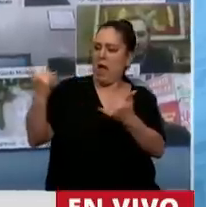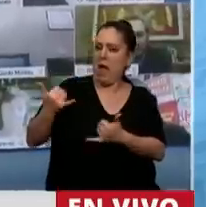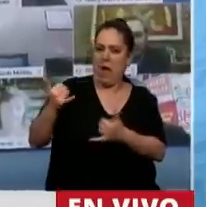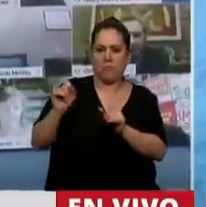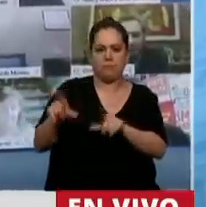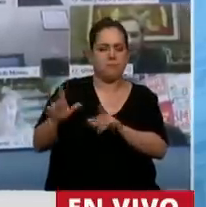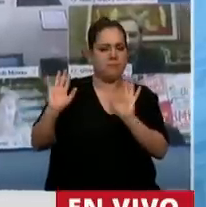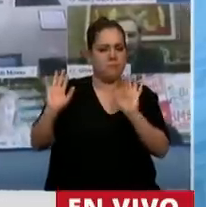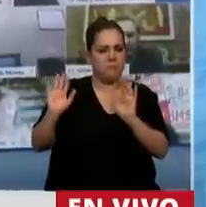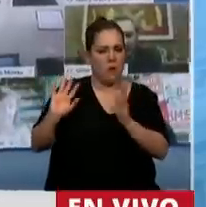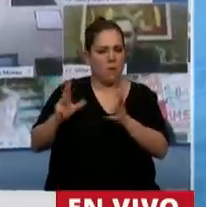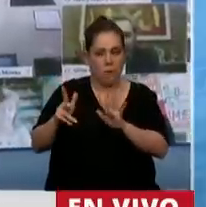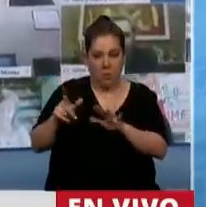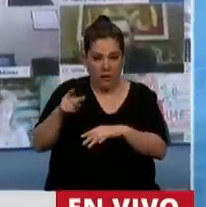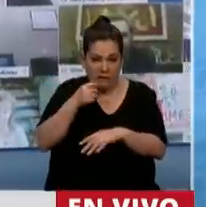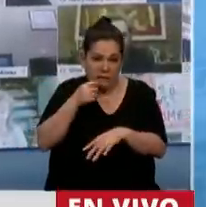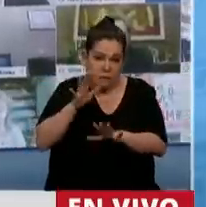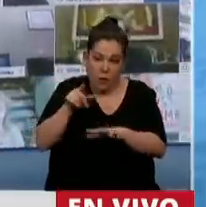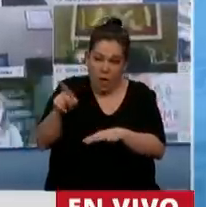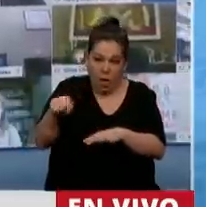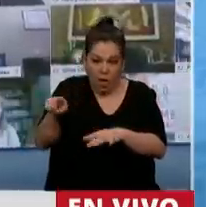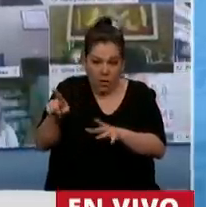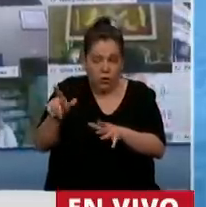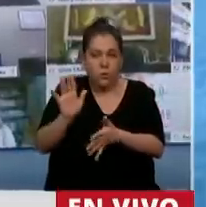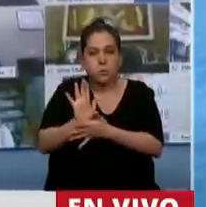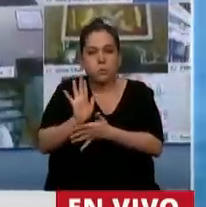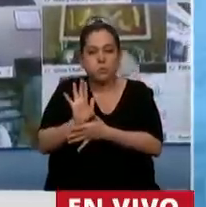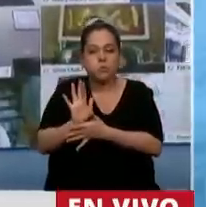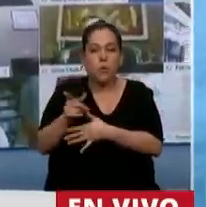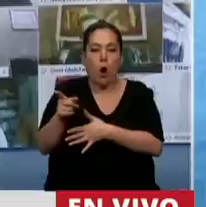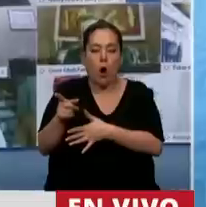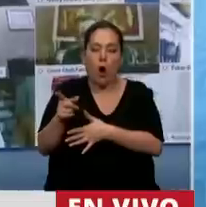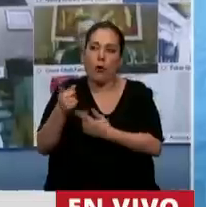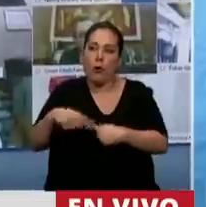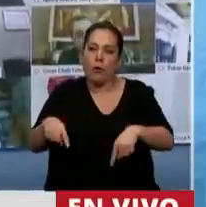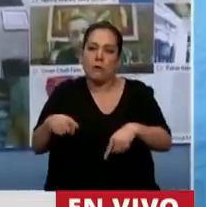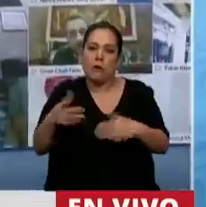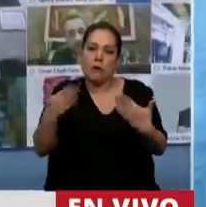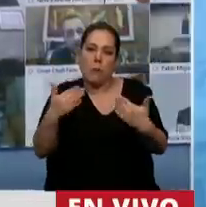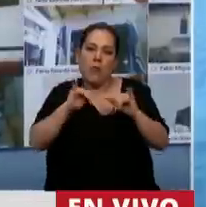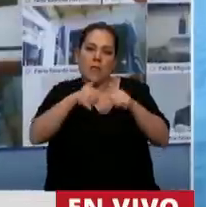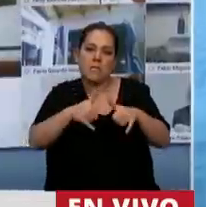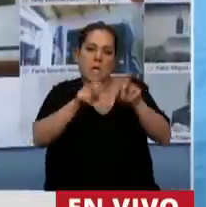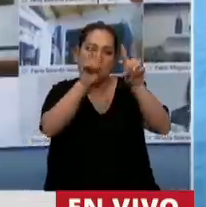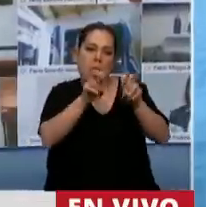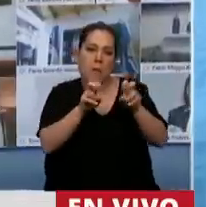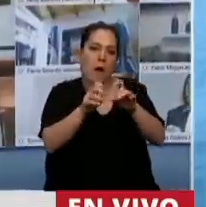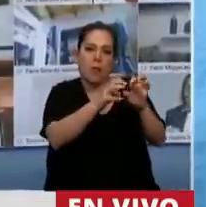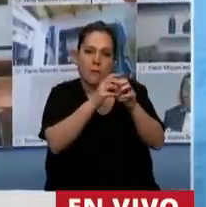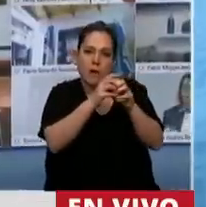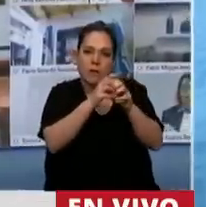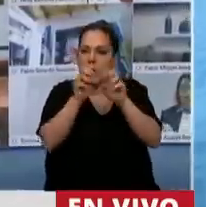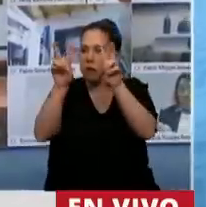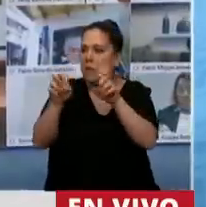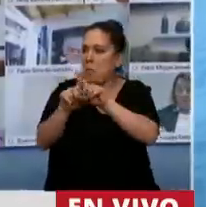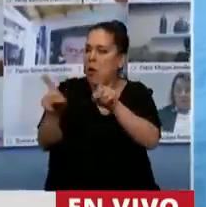como si estuviesen en condiciones de determinar qué es lo que se puede tratar y qué es lo que no se puede tratar en